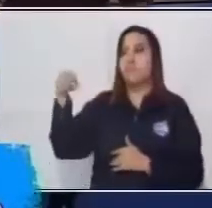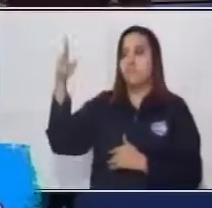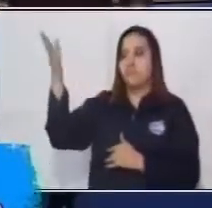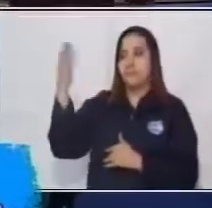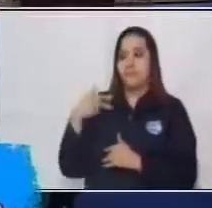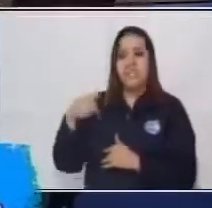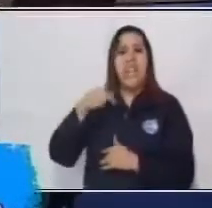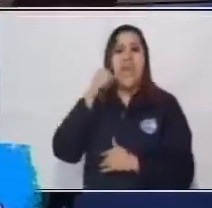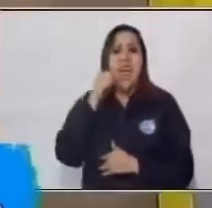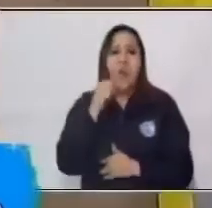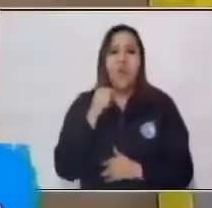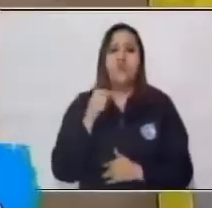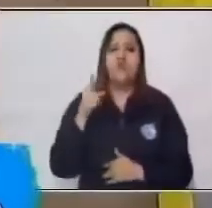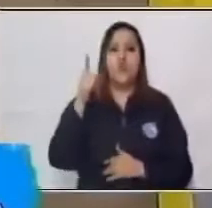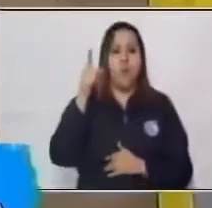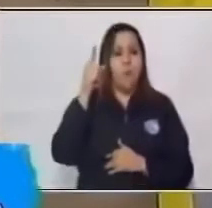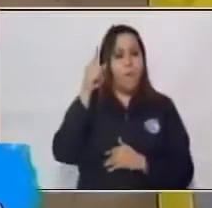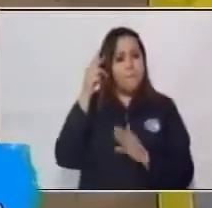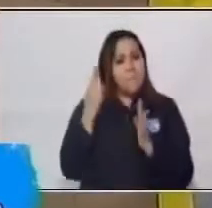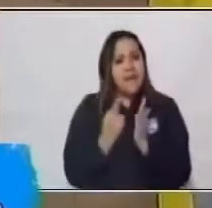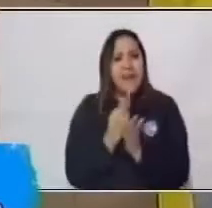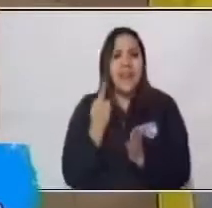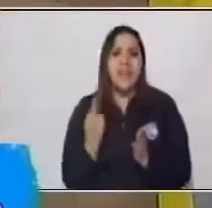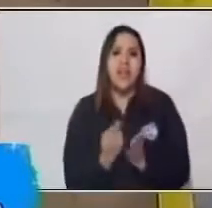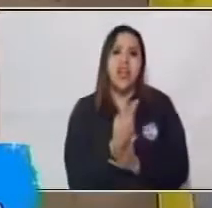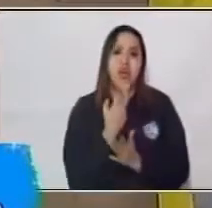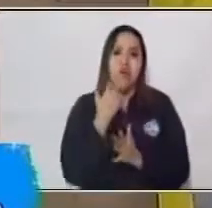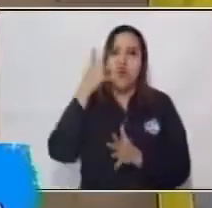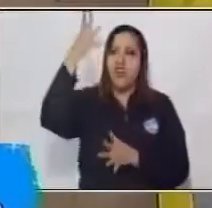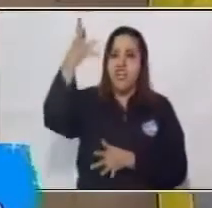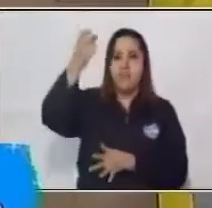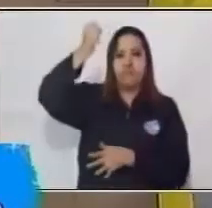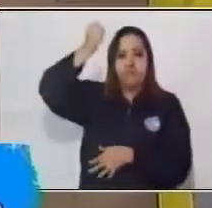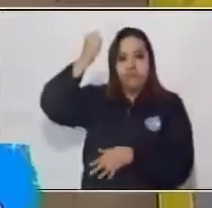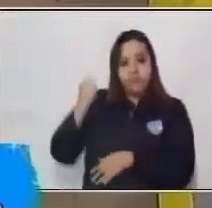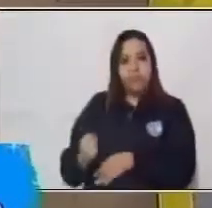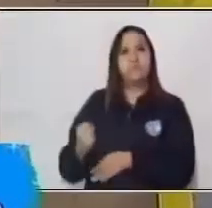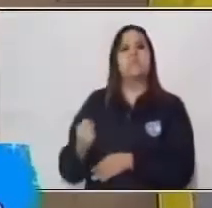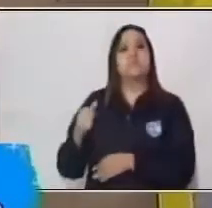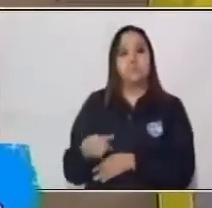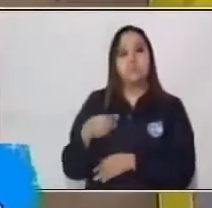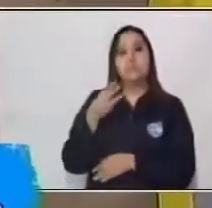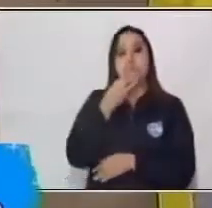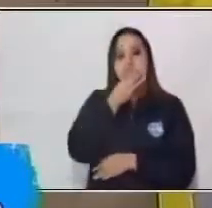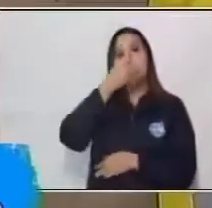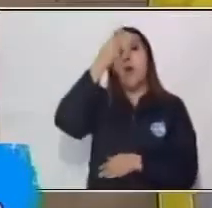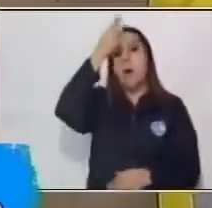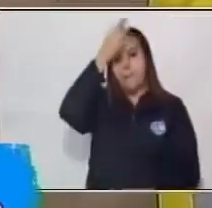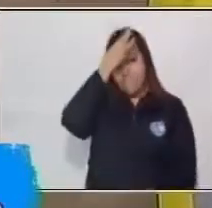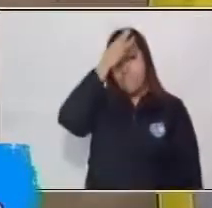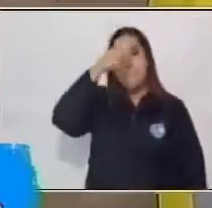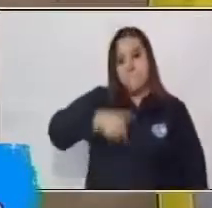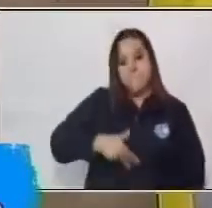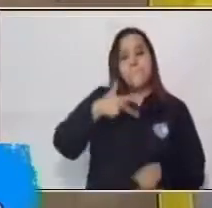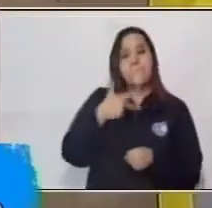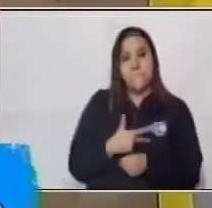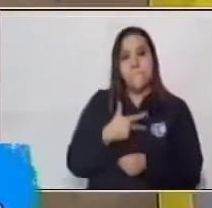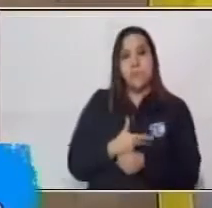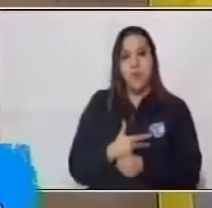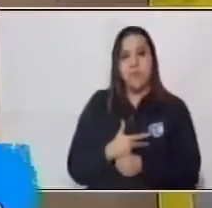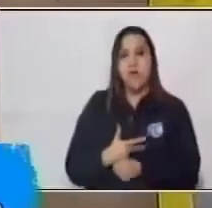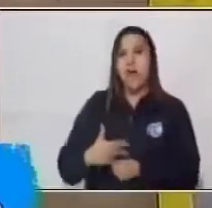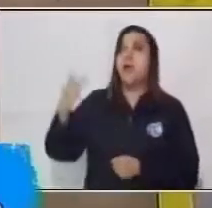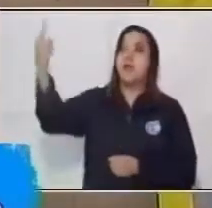las tradiciones, la religión y la imponen al pueblo originario que está en Guatemala principalmente